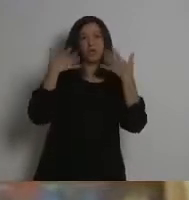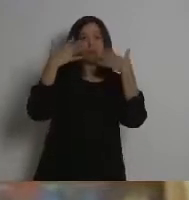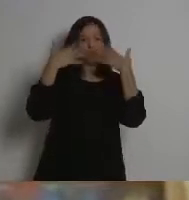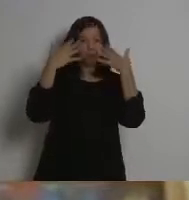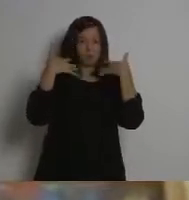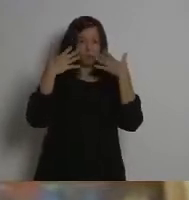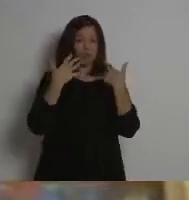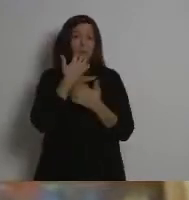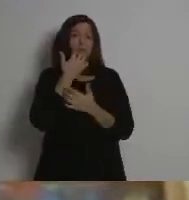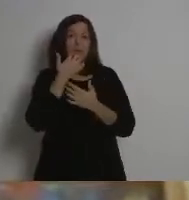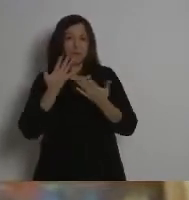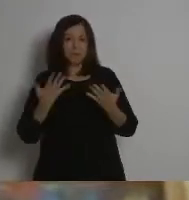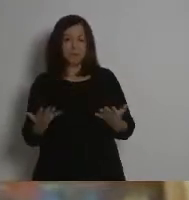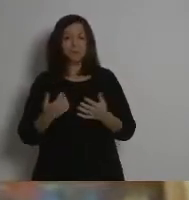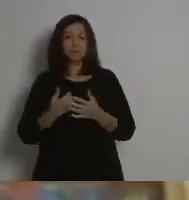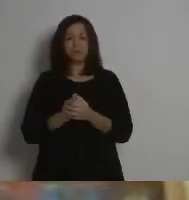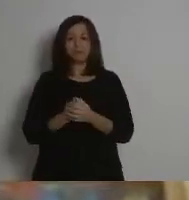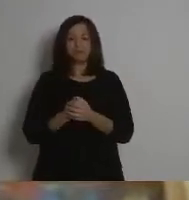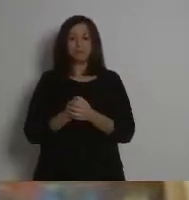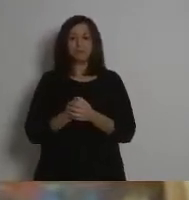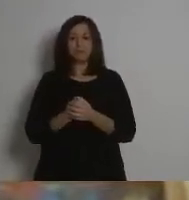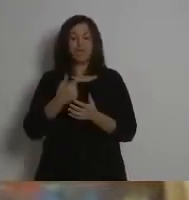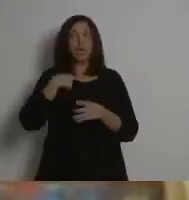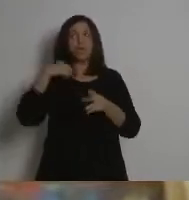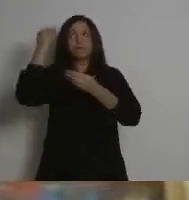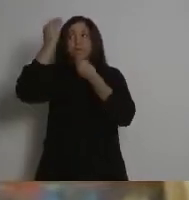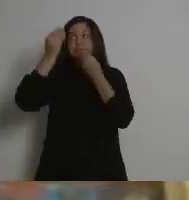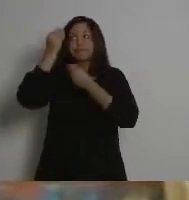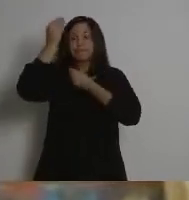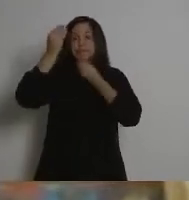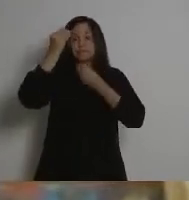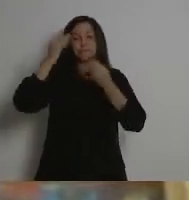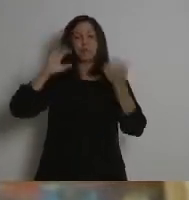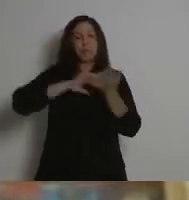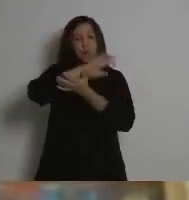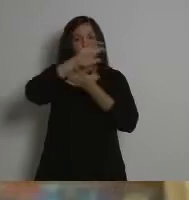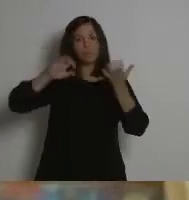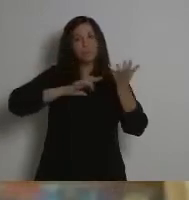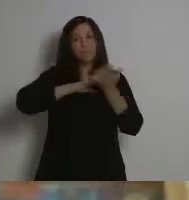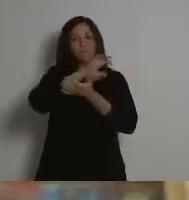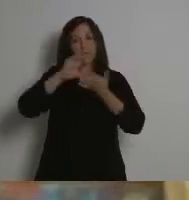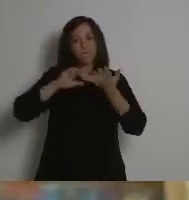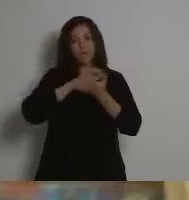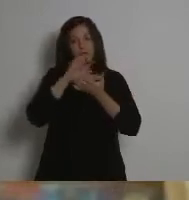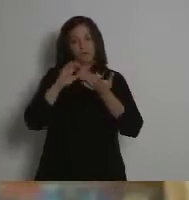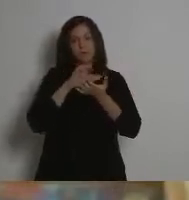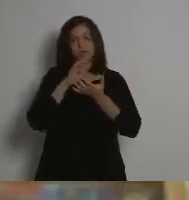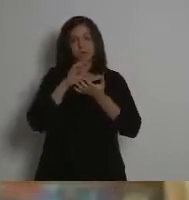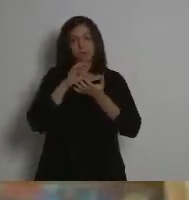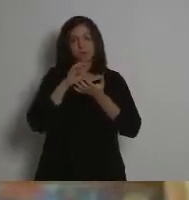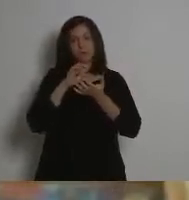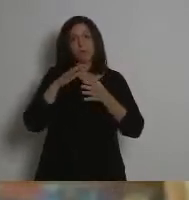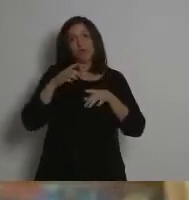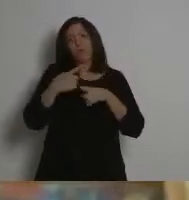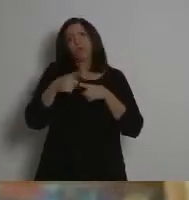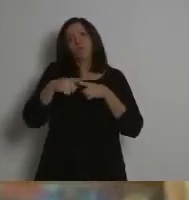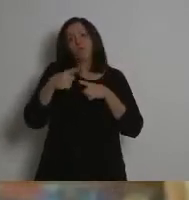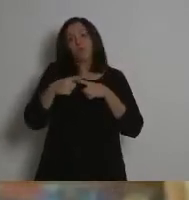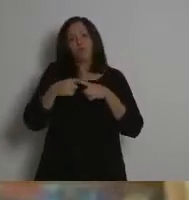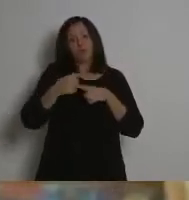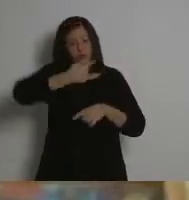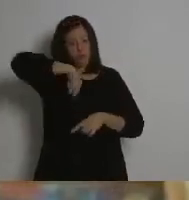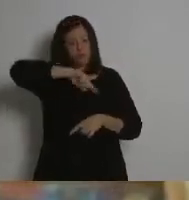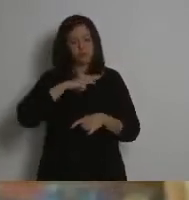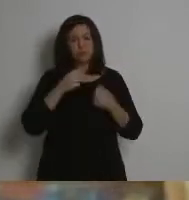viento. Y por lo tanto, no puedo dejar de pensar en los conflictos que surgen para que dispongamos de esta energía